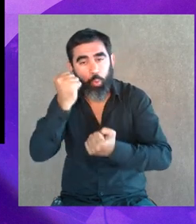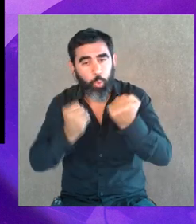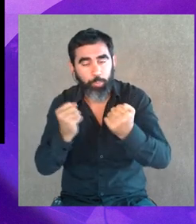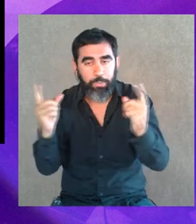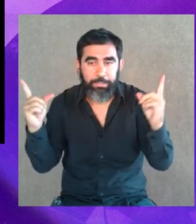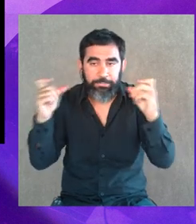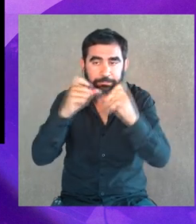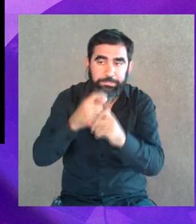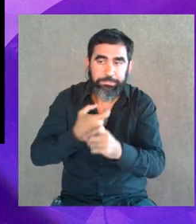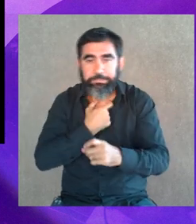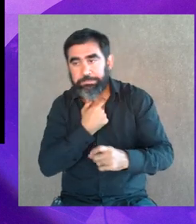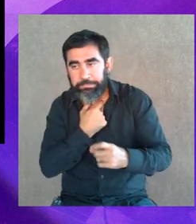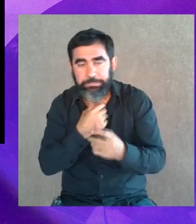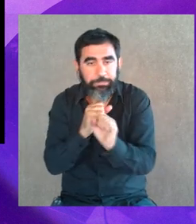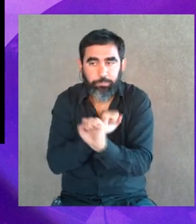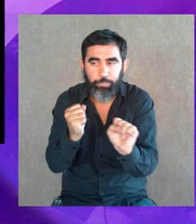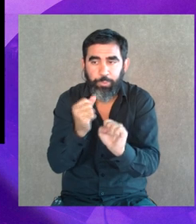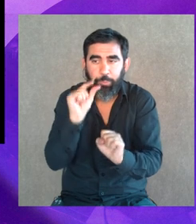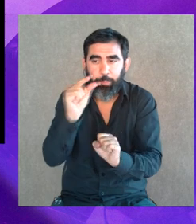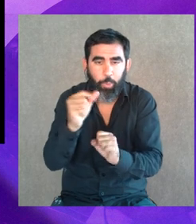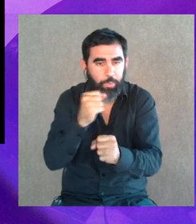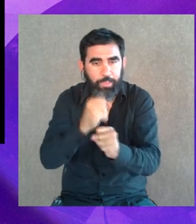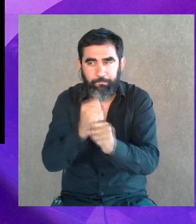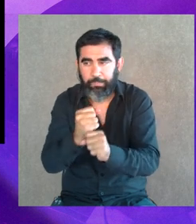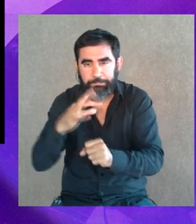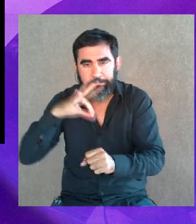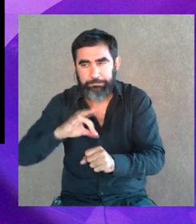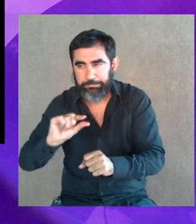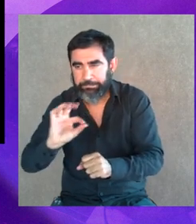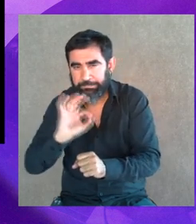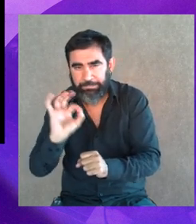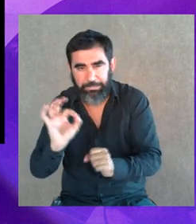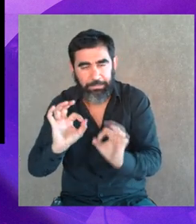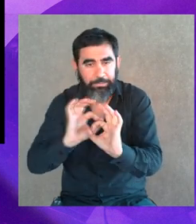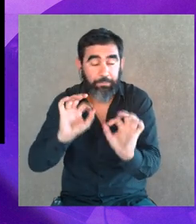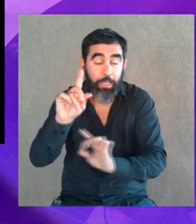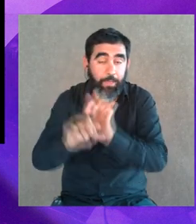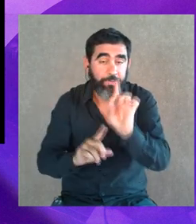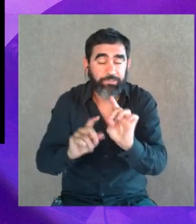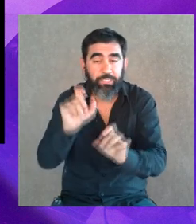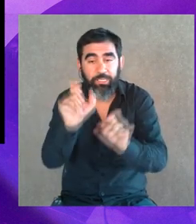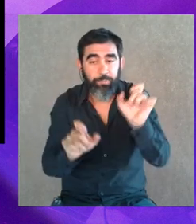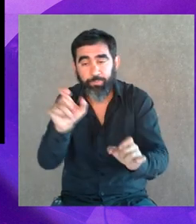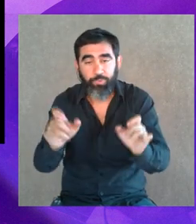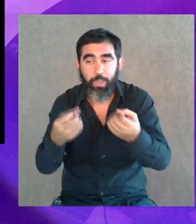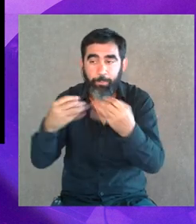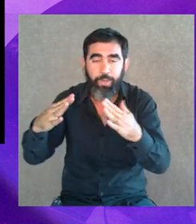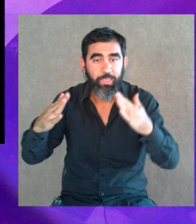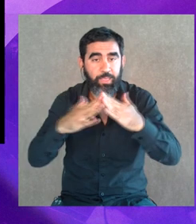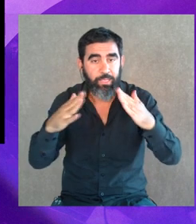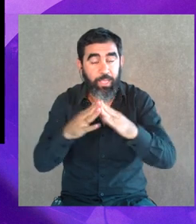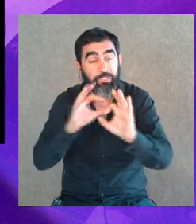difícil, con pocas posibilidades de empleo, de mucha gente perdiendo la